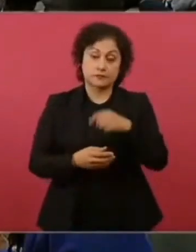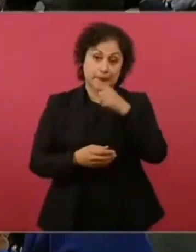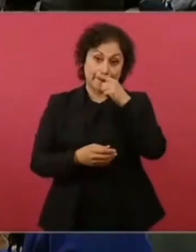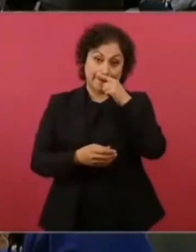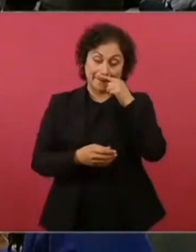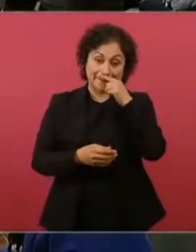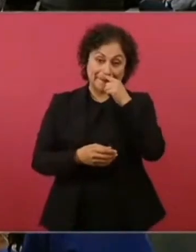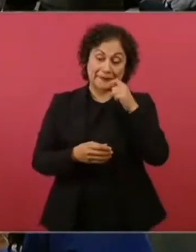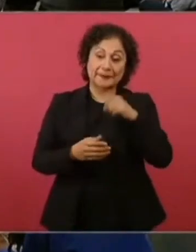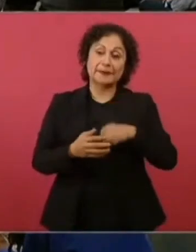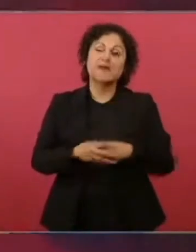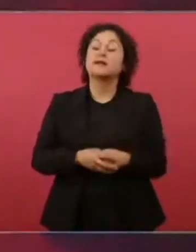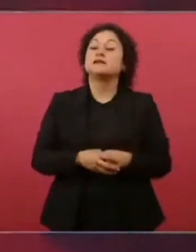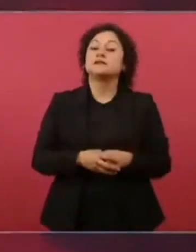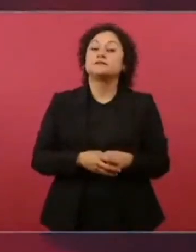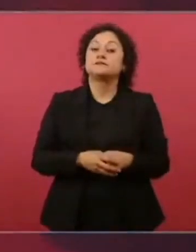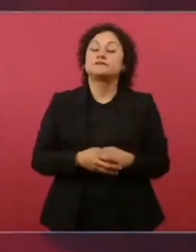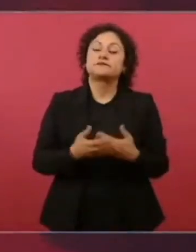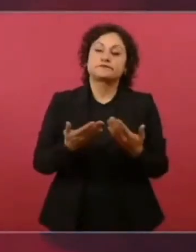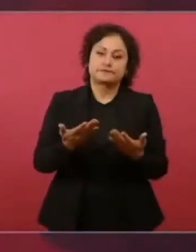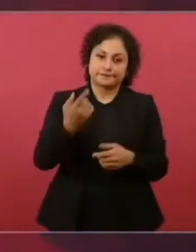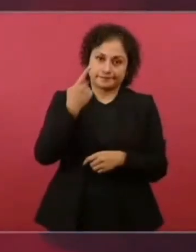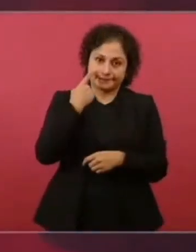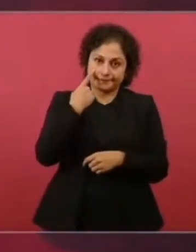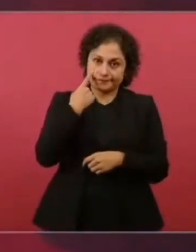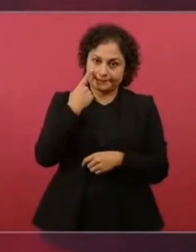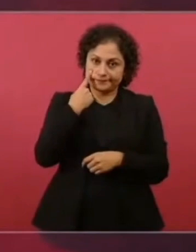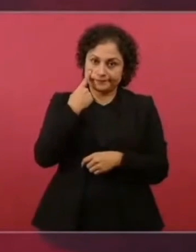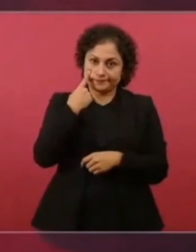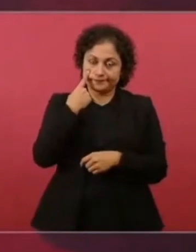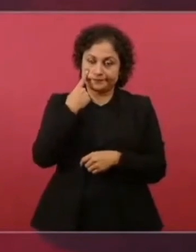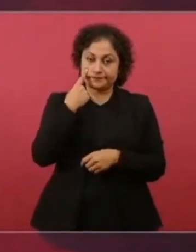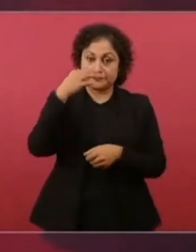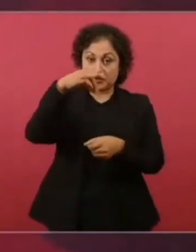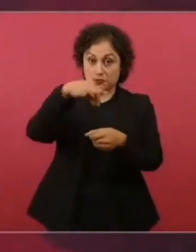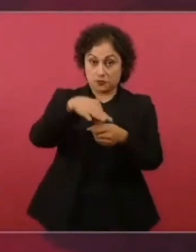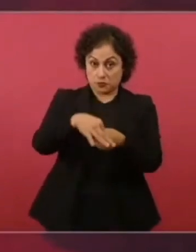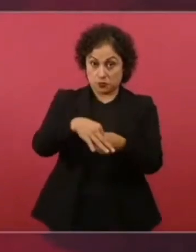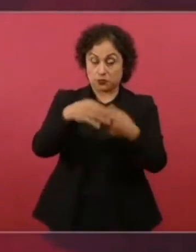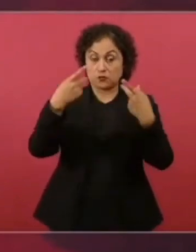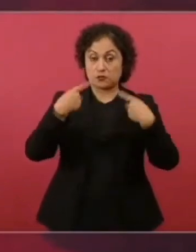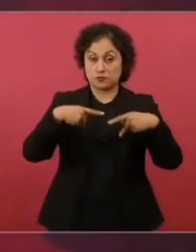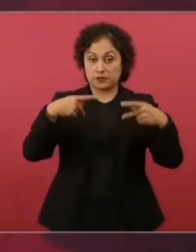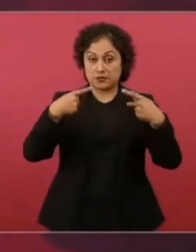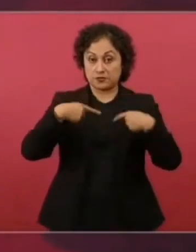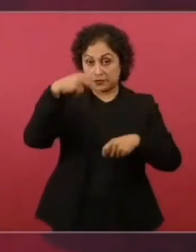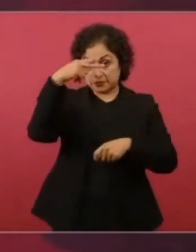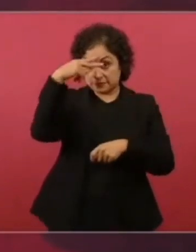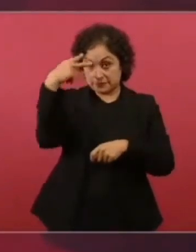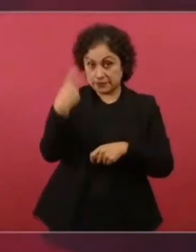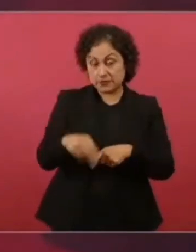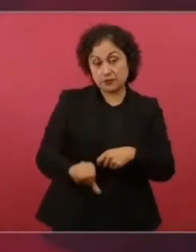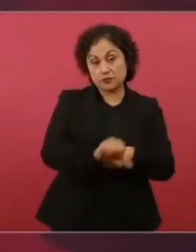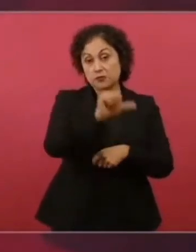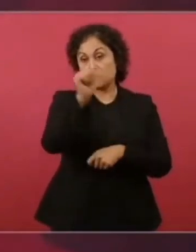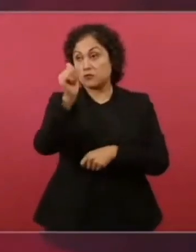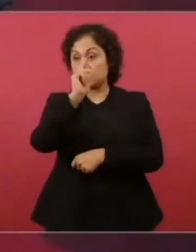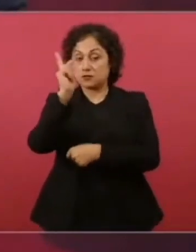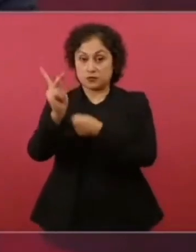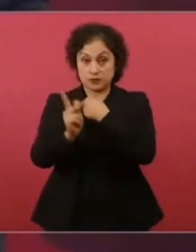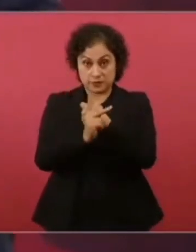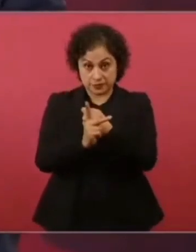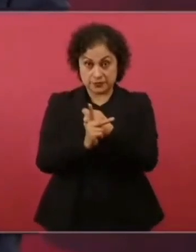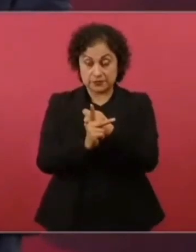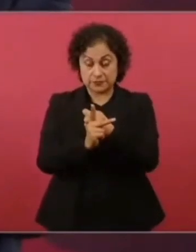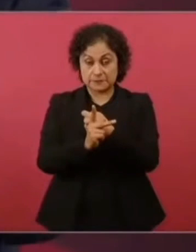Bueno, en el caso del voto de migrantes, de nuestros paisanos, fue un tema que